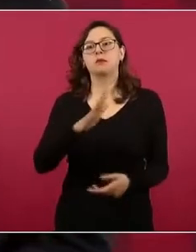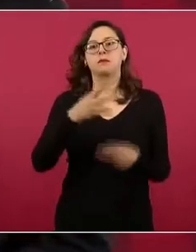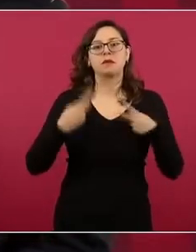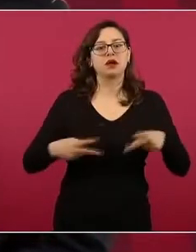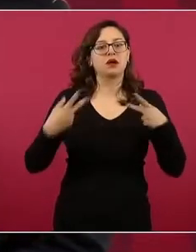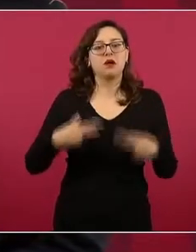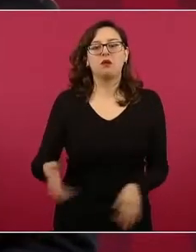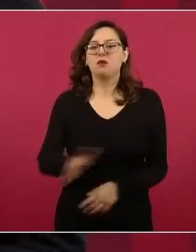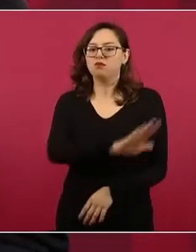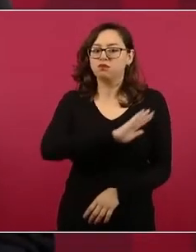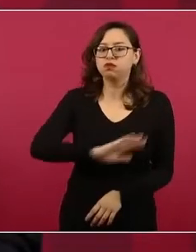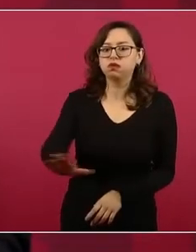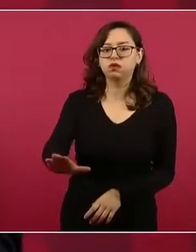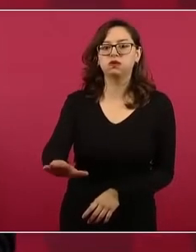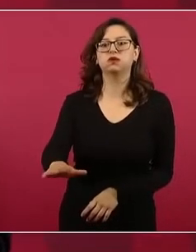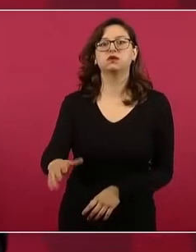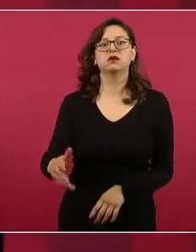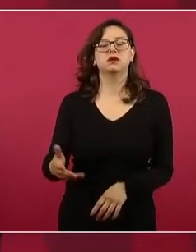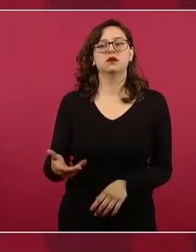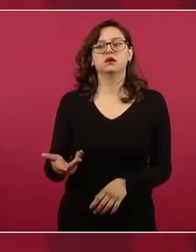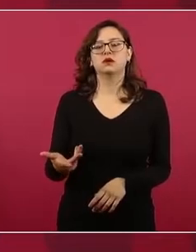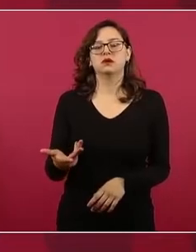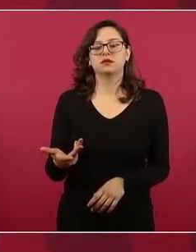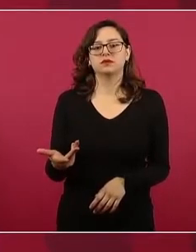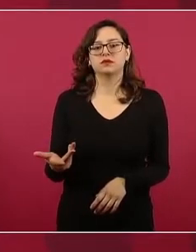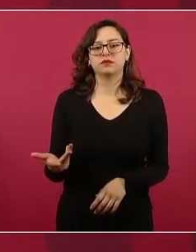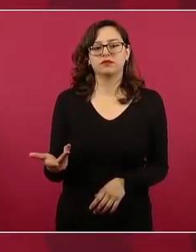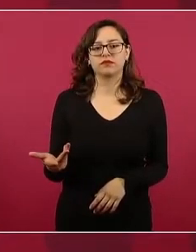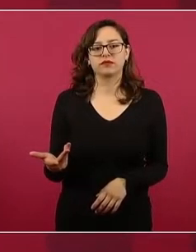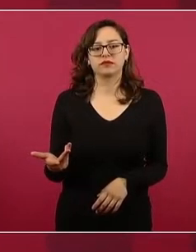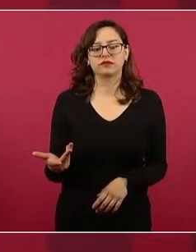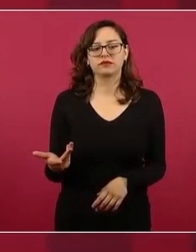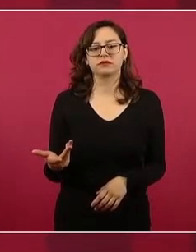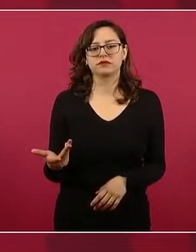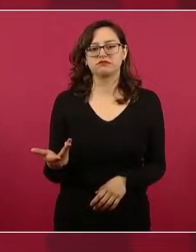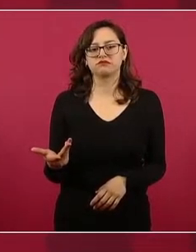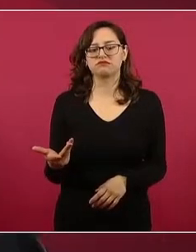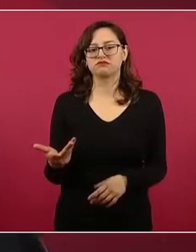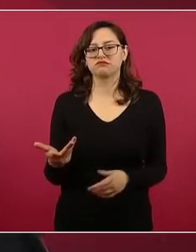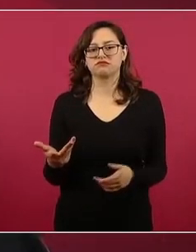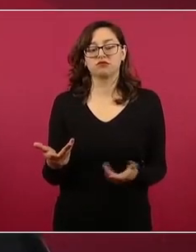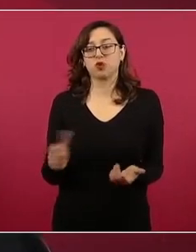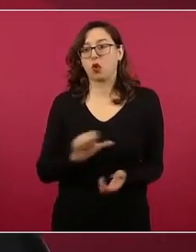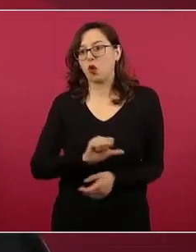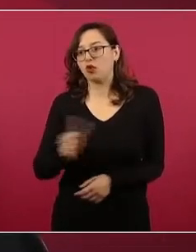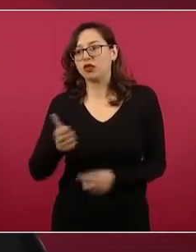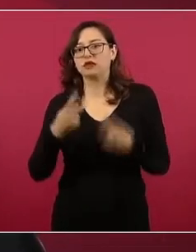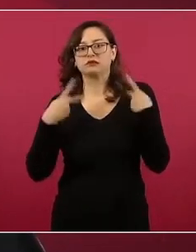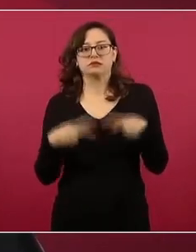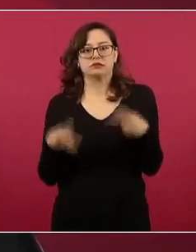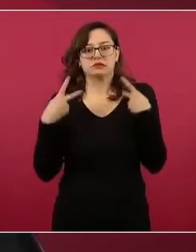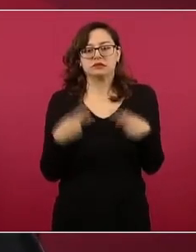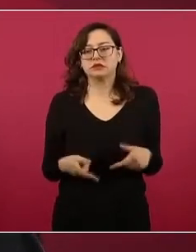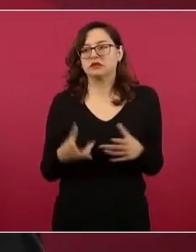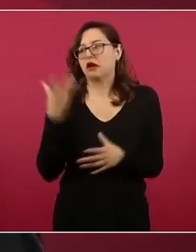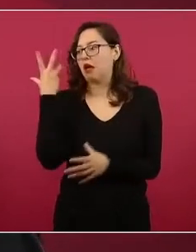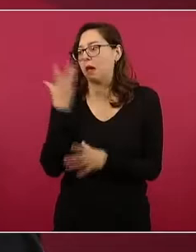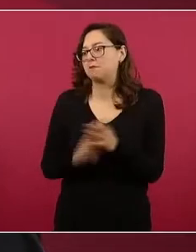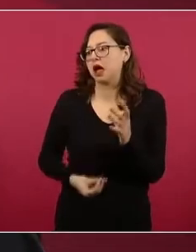por el desplazamiento de mucha gente